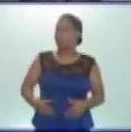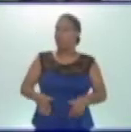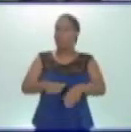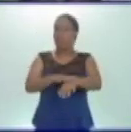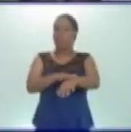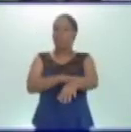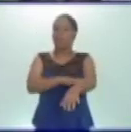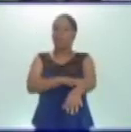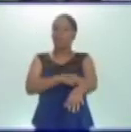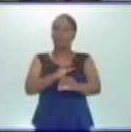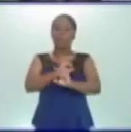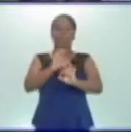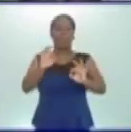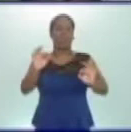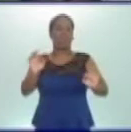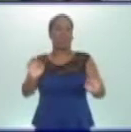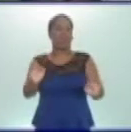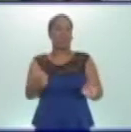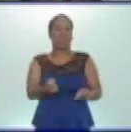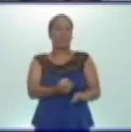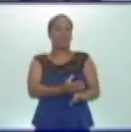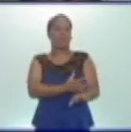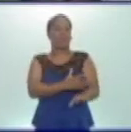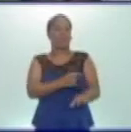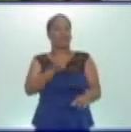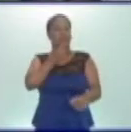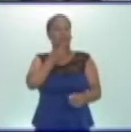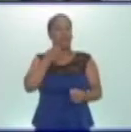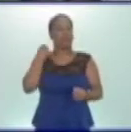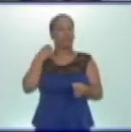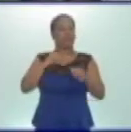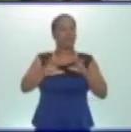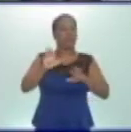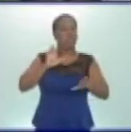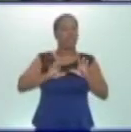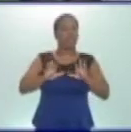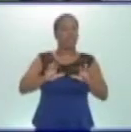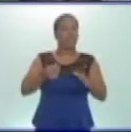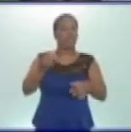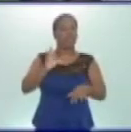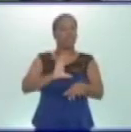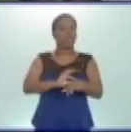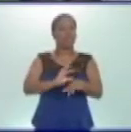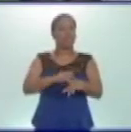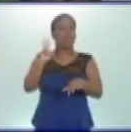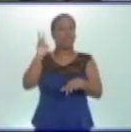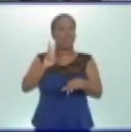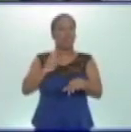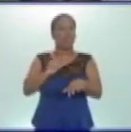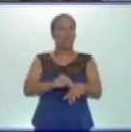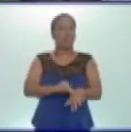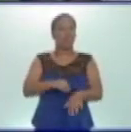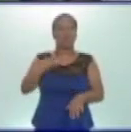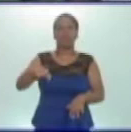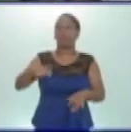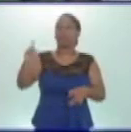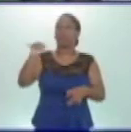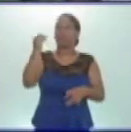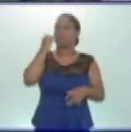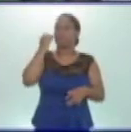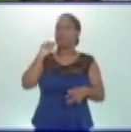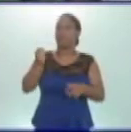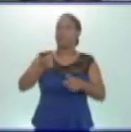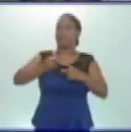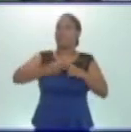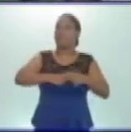y así podamos enfrentar a las infecciones. Estos alimentos también se denominan reguladores y en